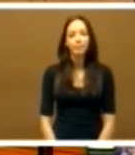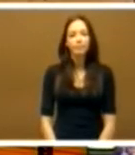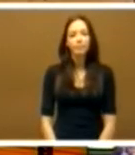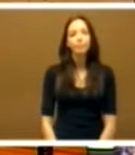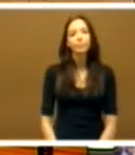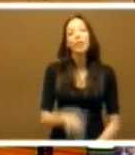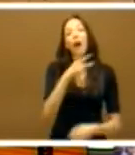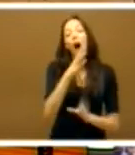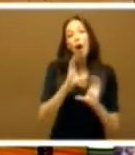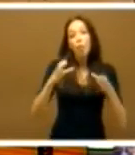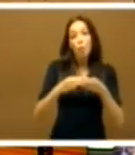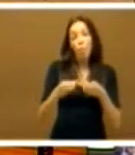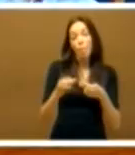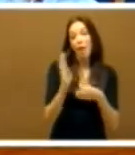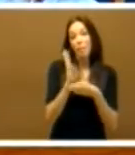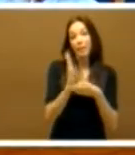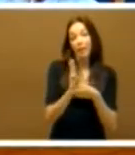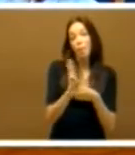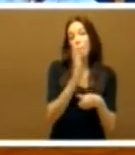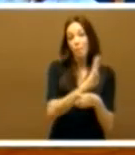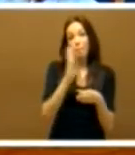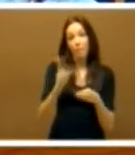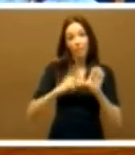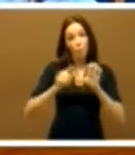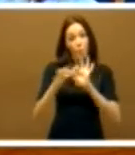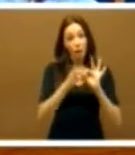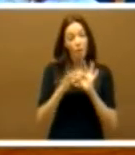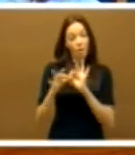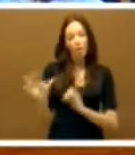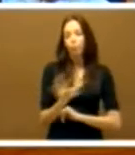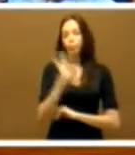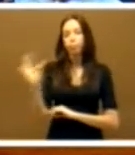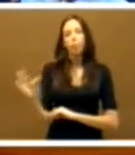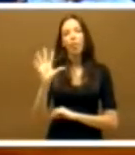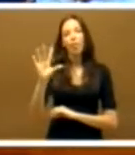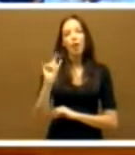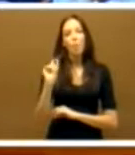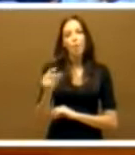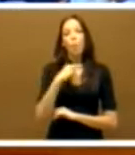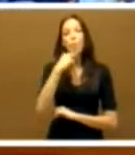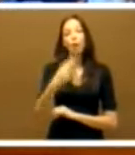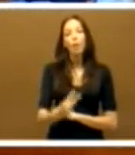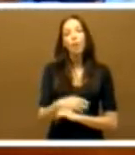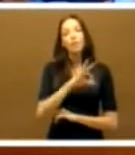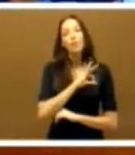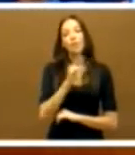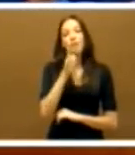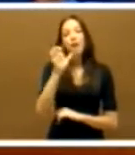Por el grupo parlamentario Partido Popular de Extremadura Unida tiene la palabra por tiempo de cinco minutos su portador el señor Hernández Carrón.